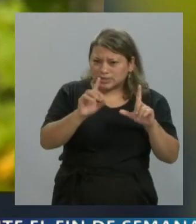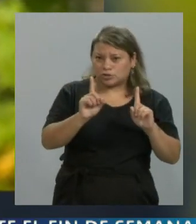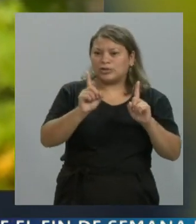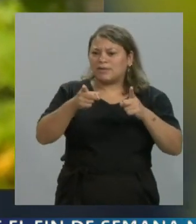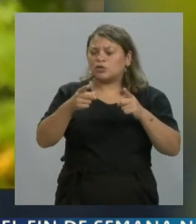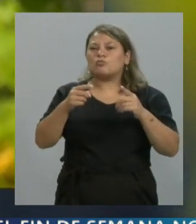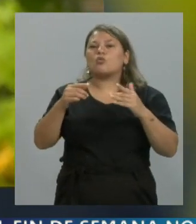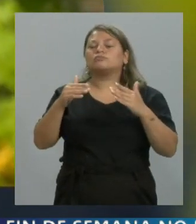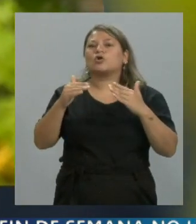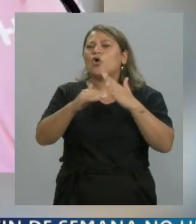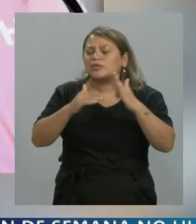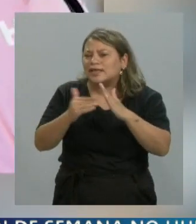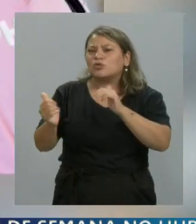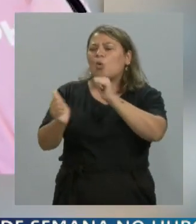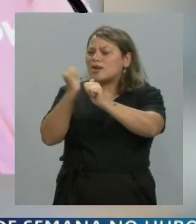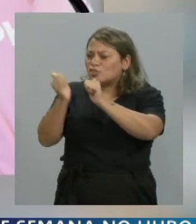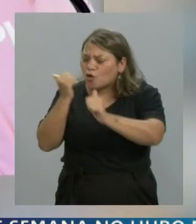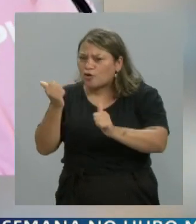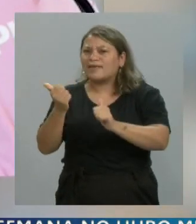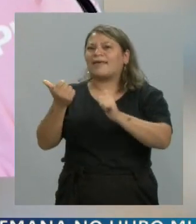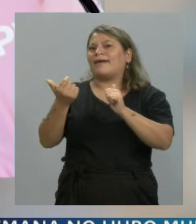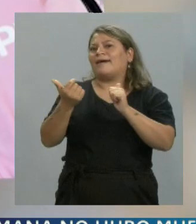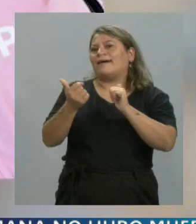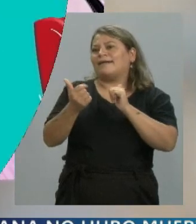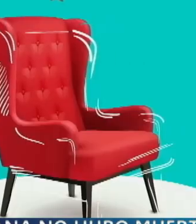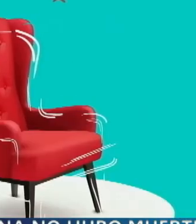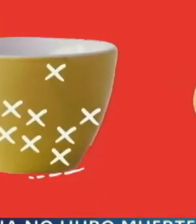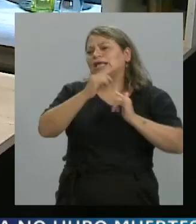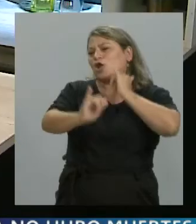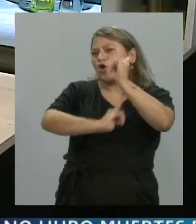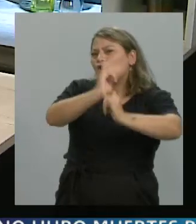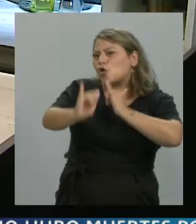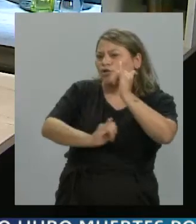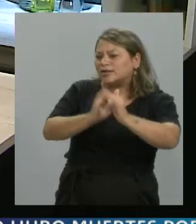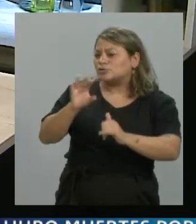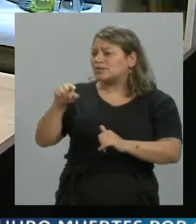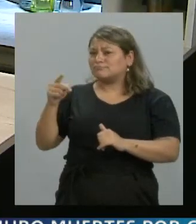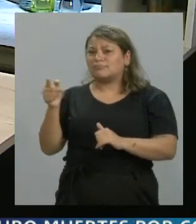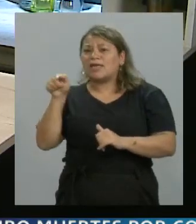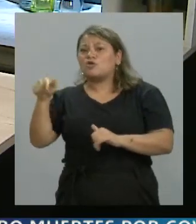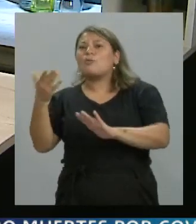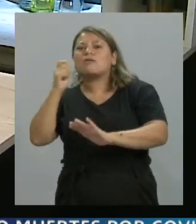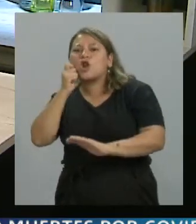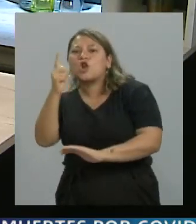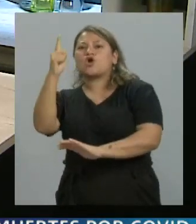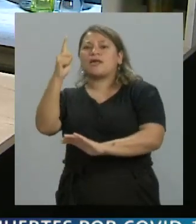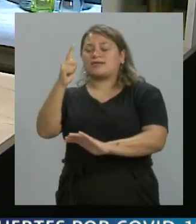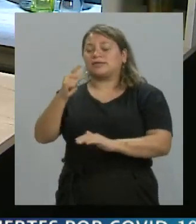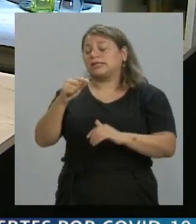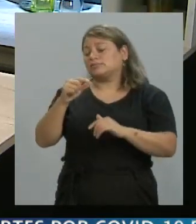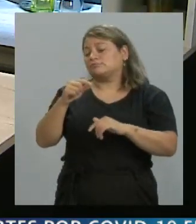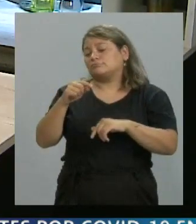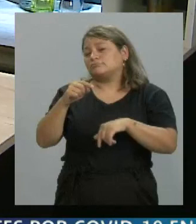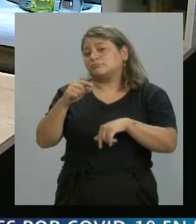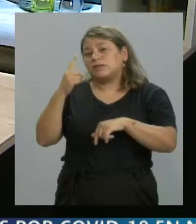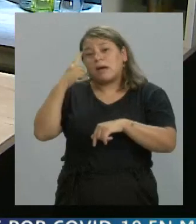contexto que se da a conocer y que solamente la óptica de ellos puede lograr lo que no cualquiera lo es y que se va aprendiendo sobre